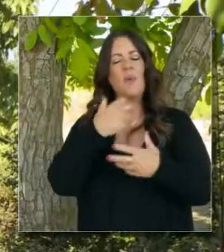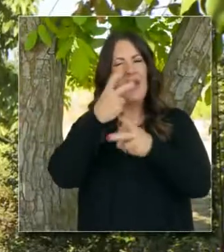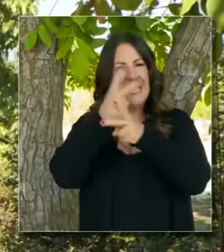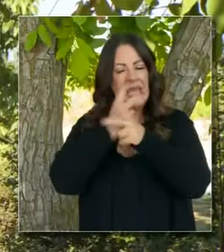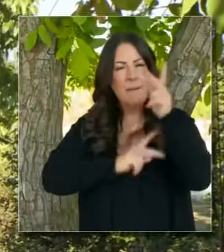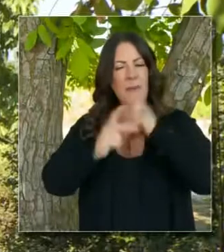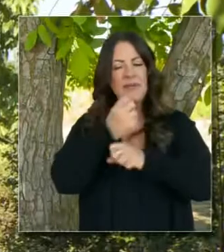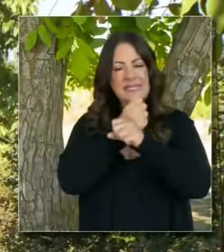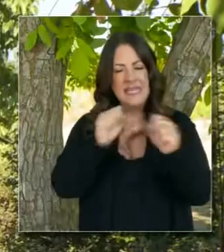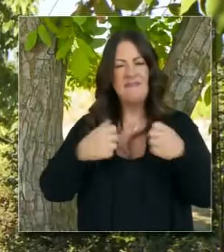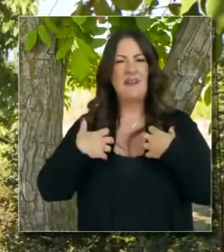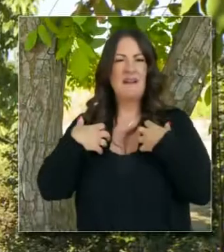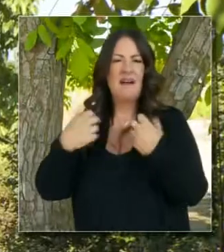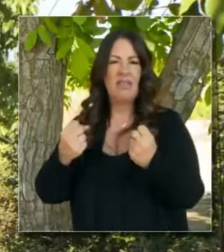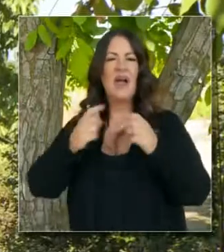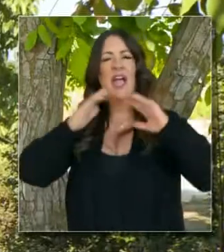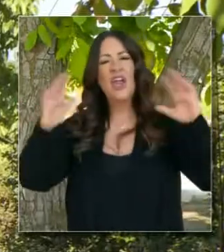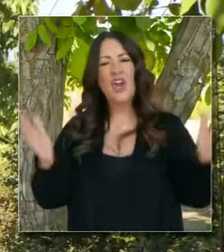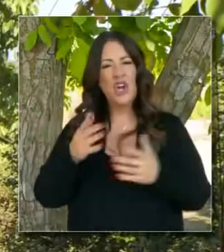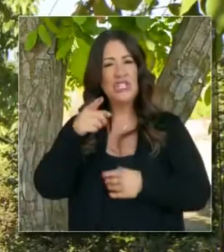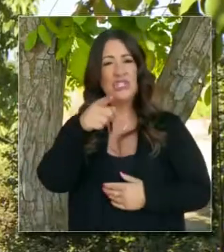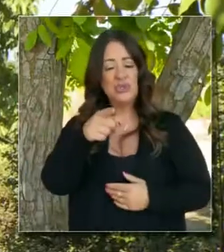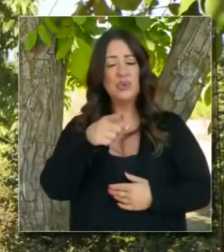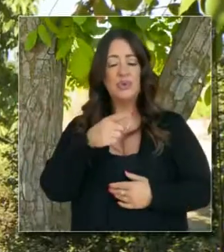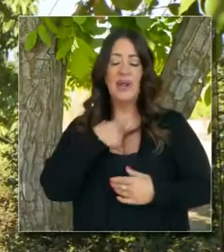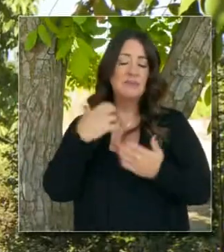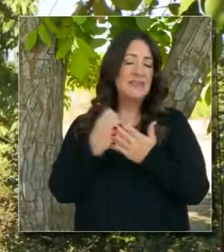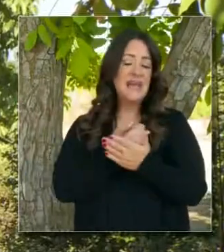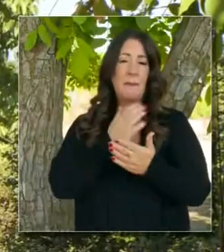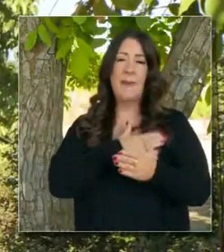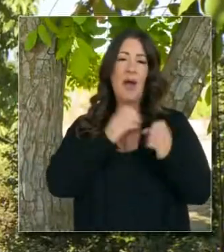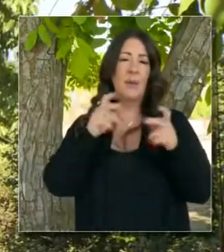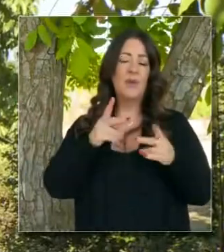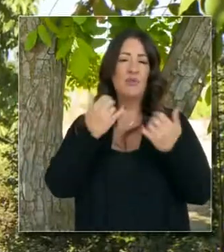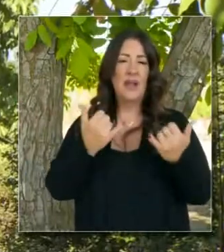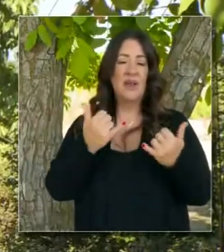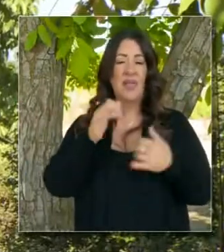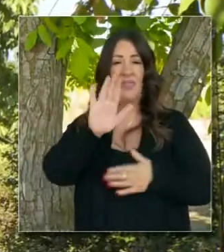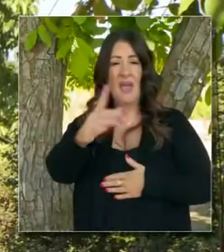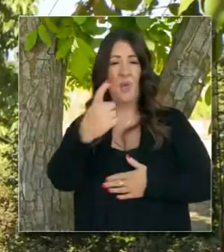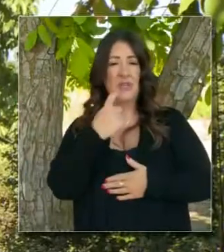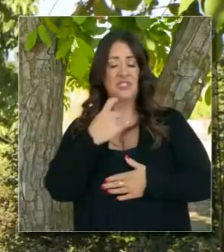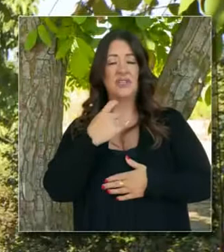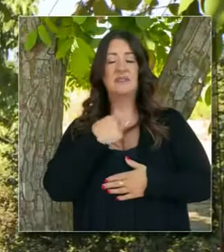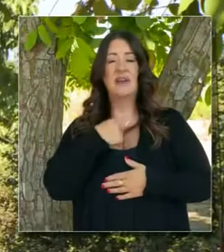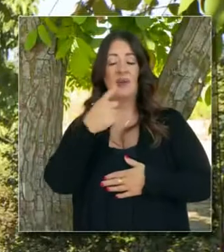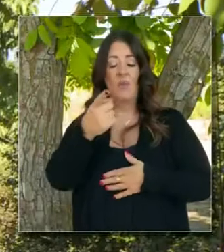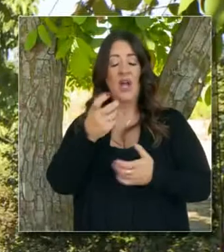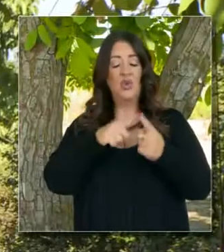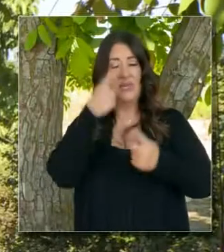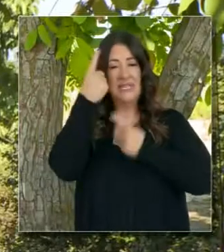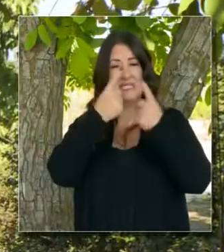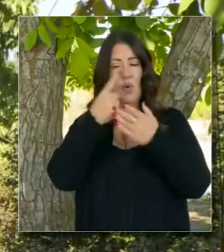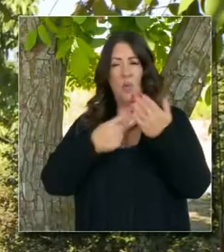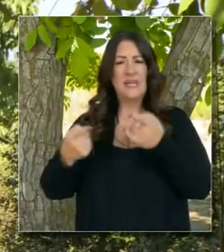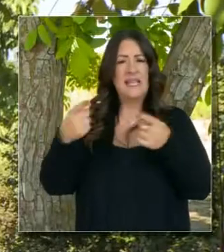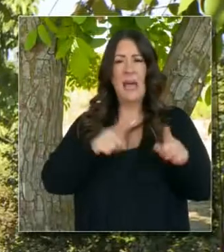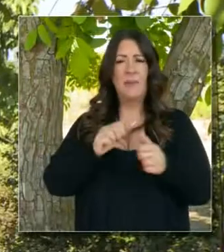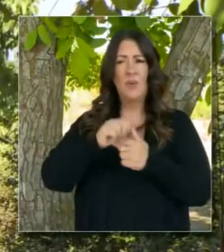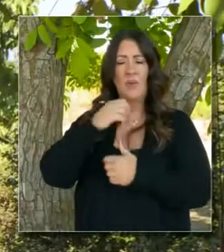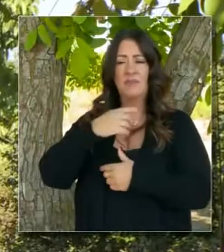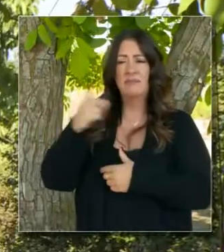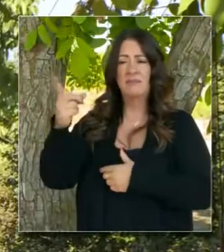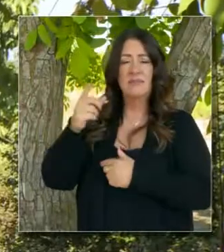Estado cosas buenas y unidad. Y les instaría, aprovecharía esta oportunidad y esa pregunta para instarles a que